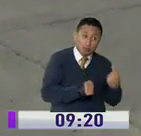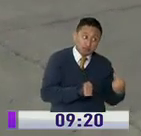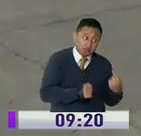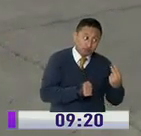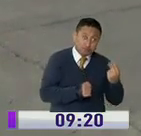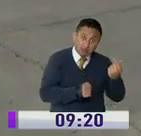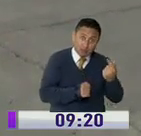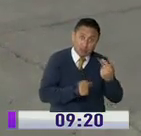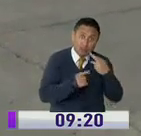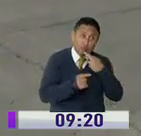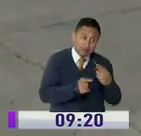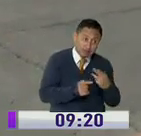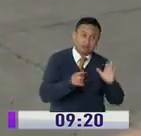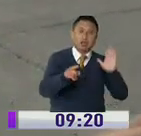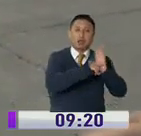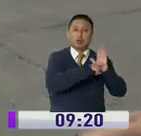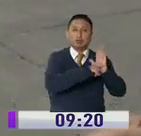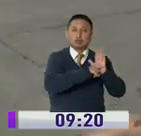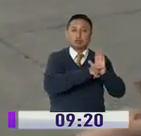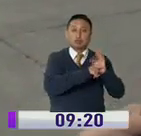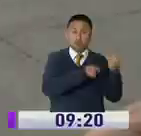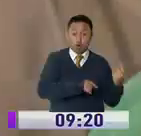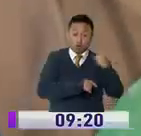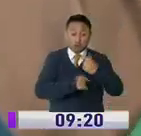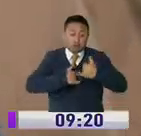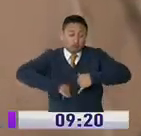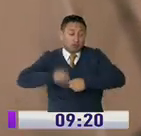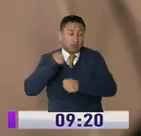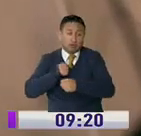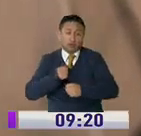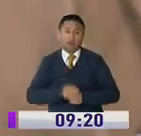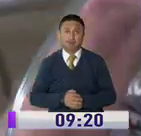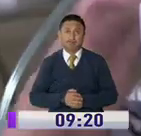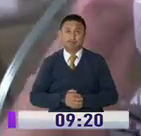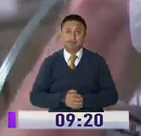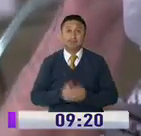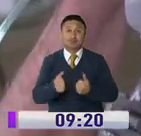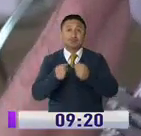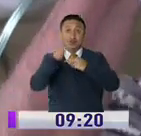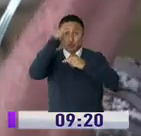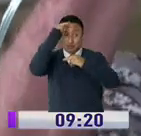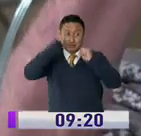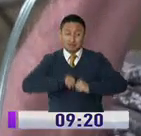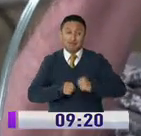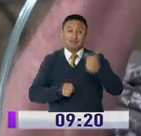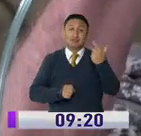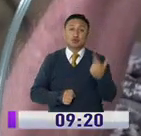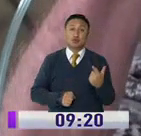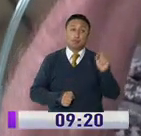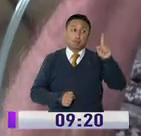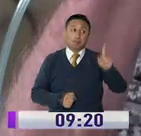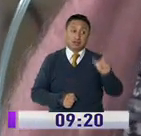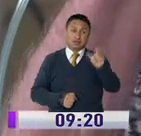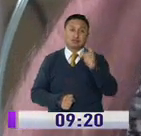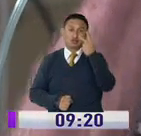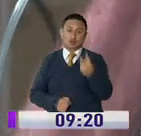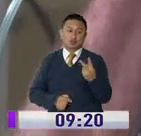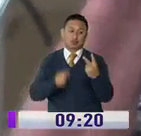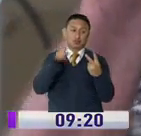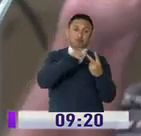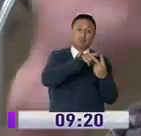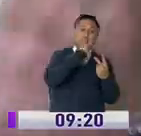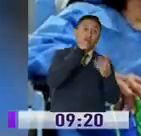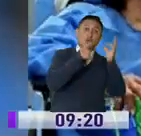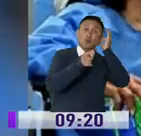inmediatamente y me dio negativo. Por eso hoy estoy aquí. La buena noticia es la recuperación de dos contagiados, entre ellos la